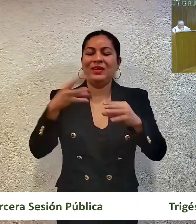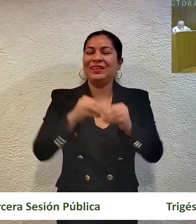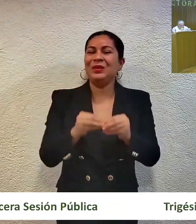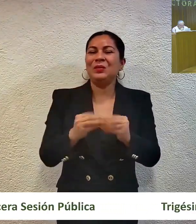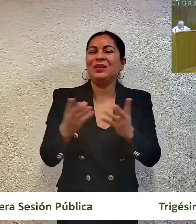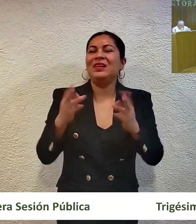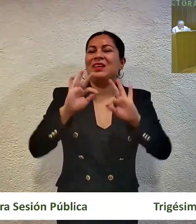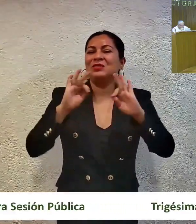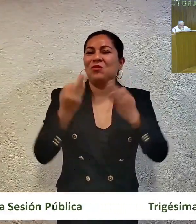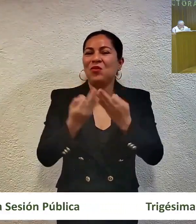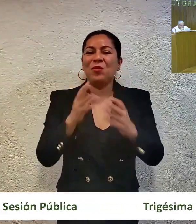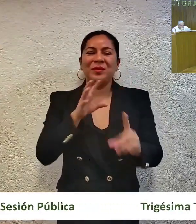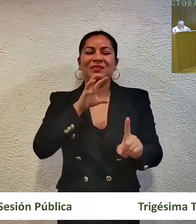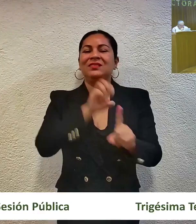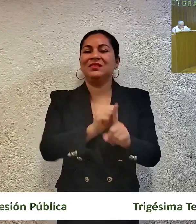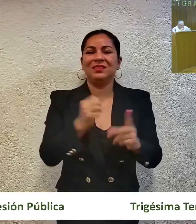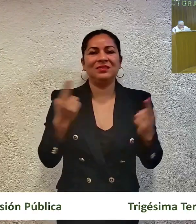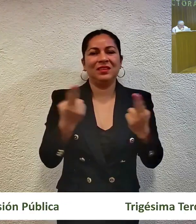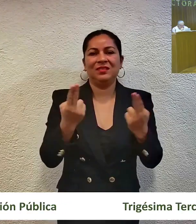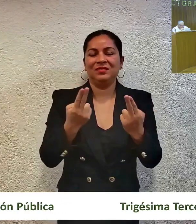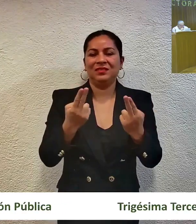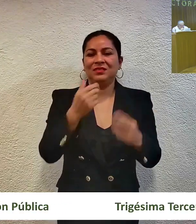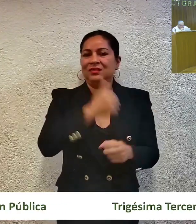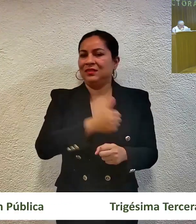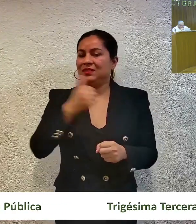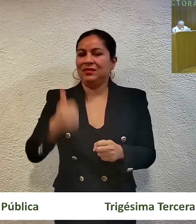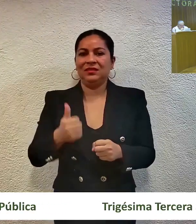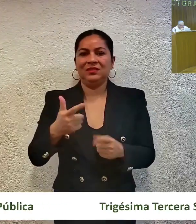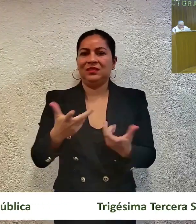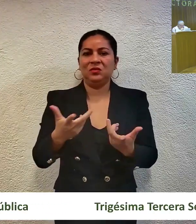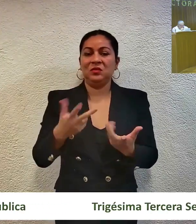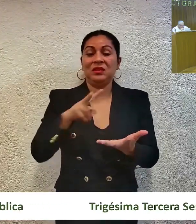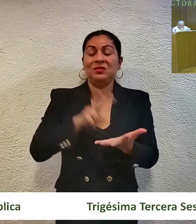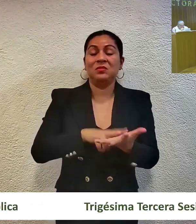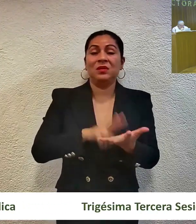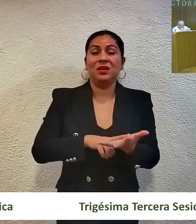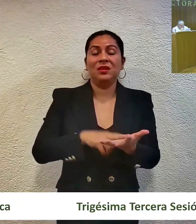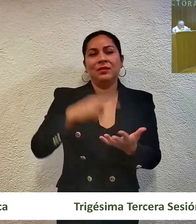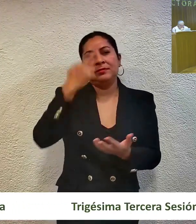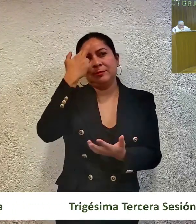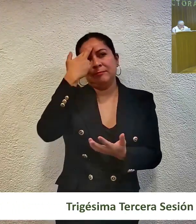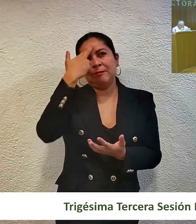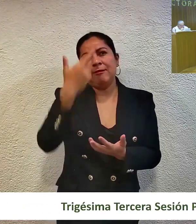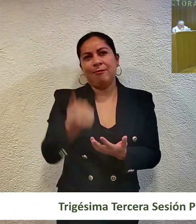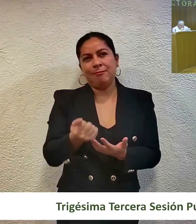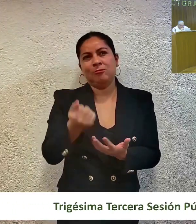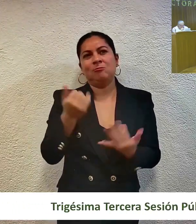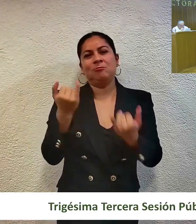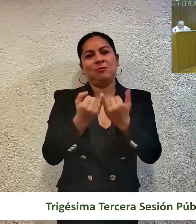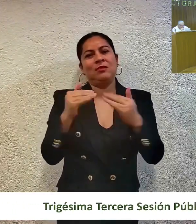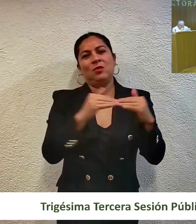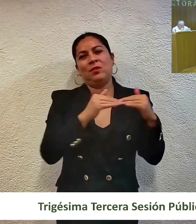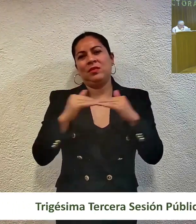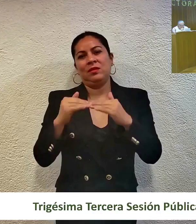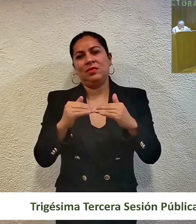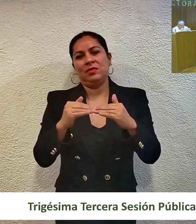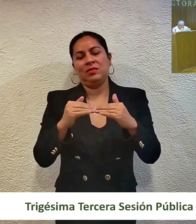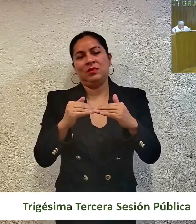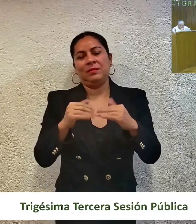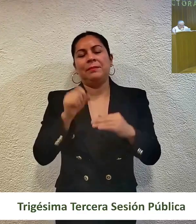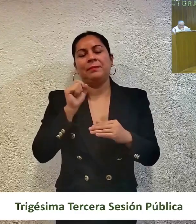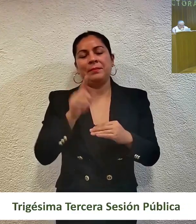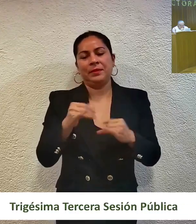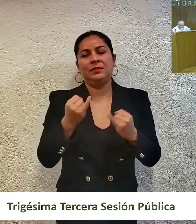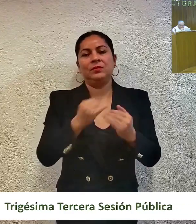alcances que refieren las accionantes, sino que su parámetro de validez son la razonabilidad y la proporcionalidad. Así,